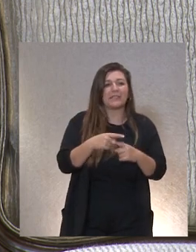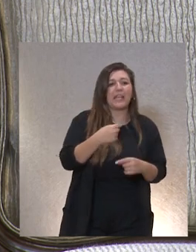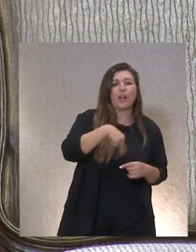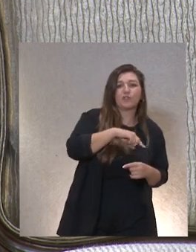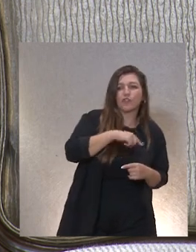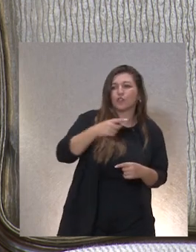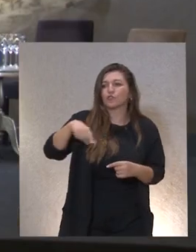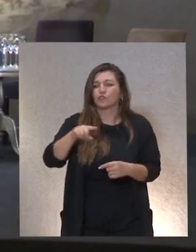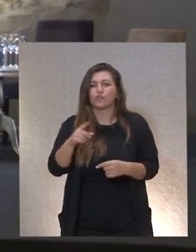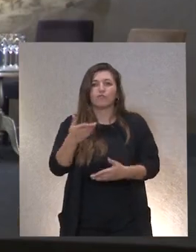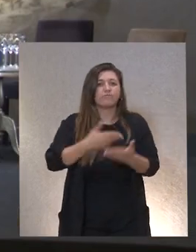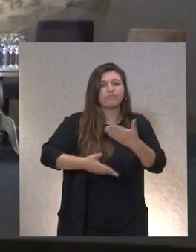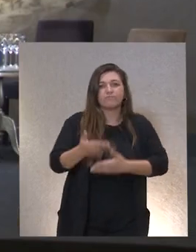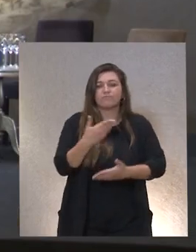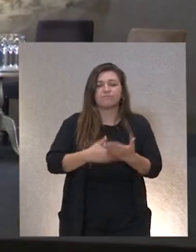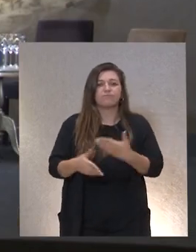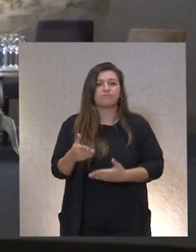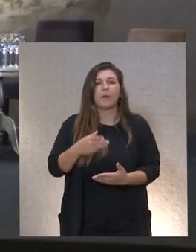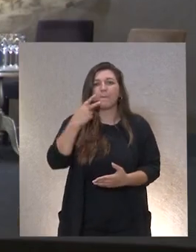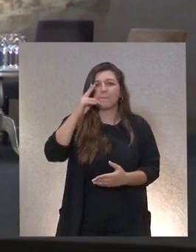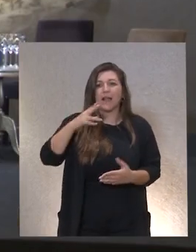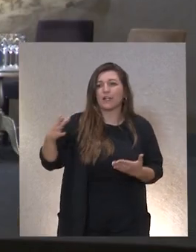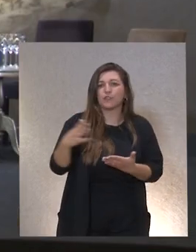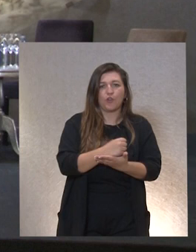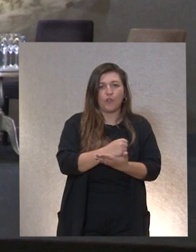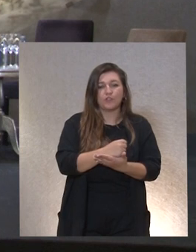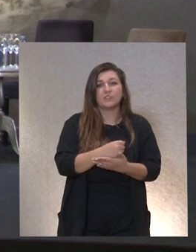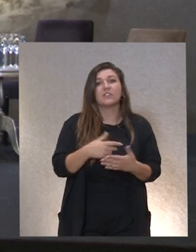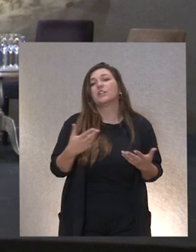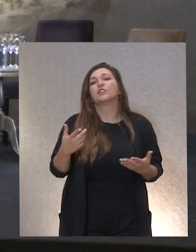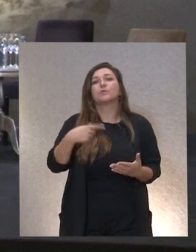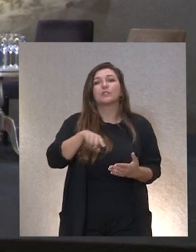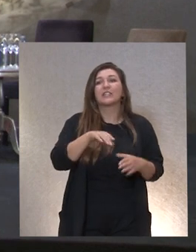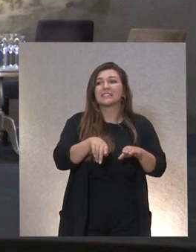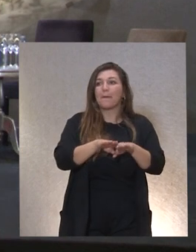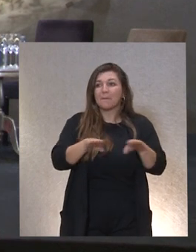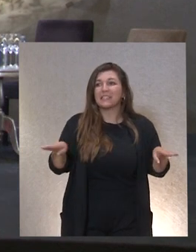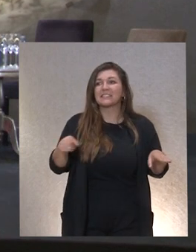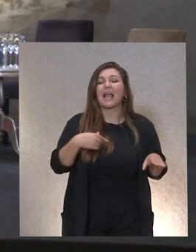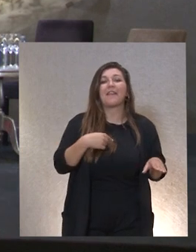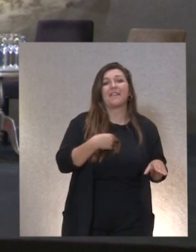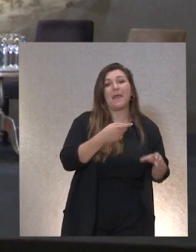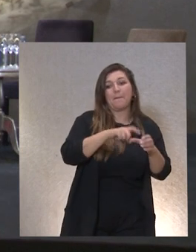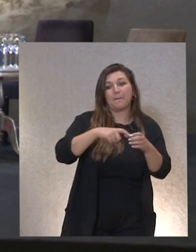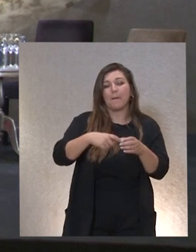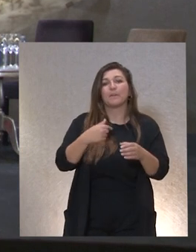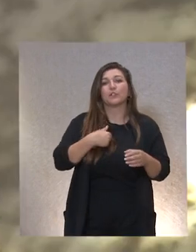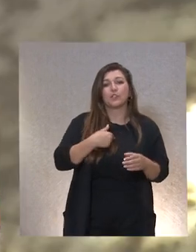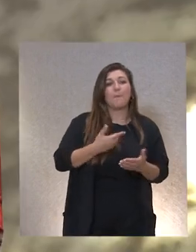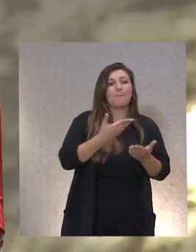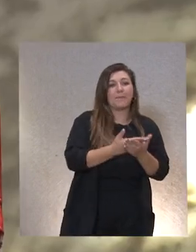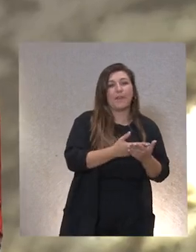todos. Como estas que vamos a exponer aquí en esta mesa y a cuyos miembros, les voy a pedir que suban a este escenario